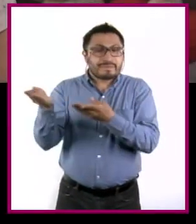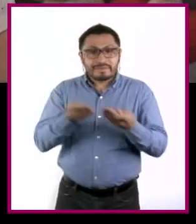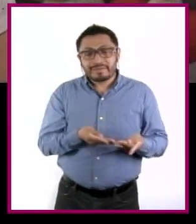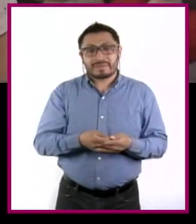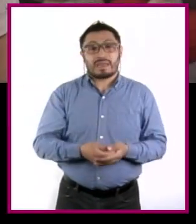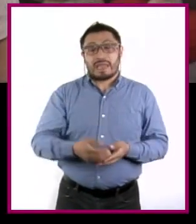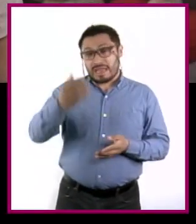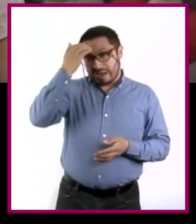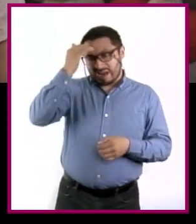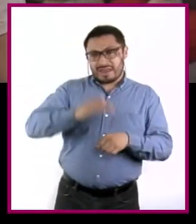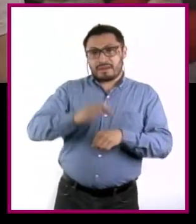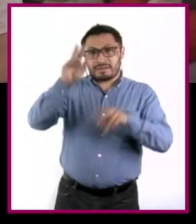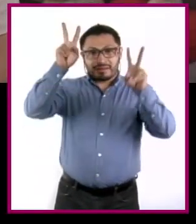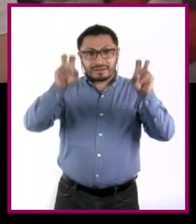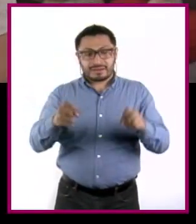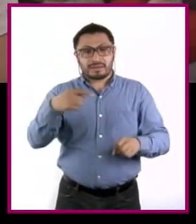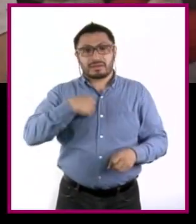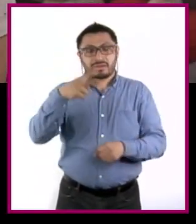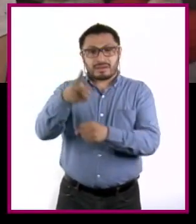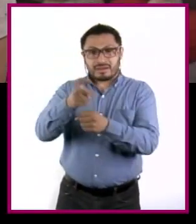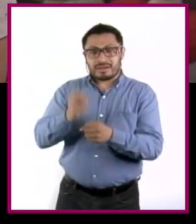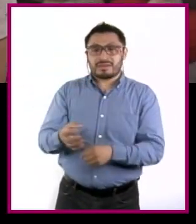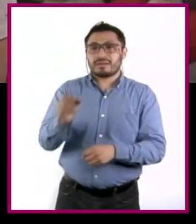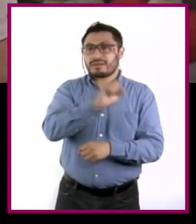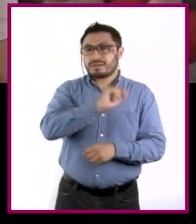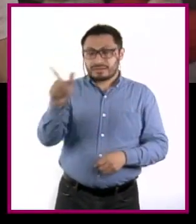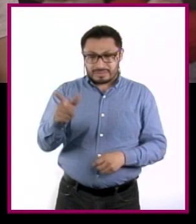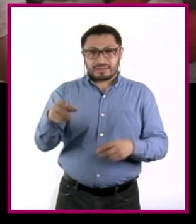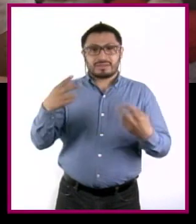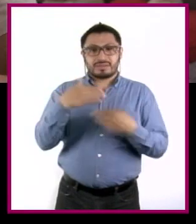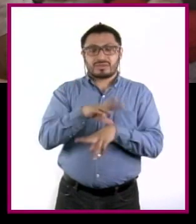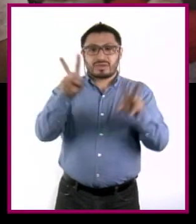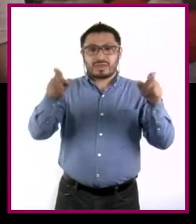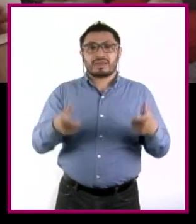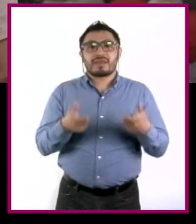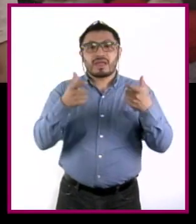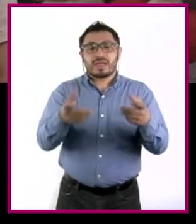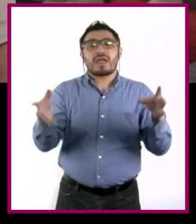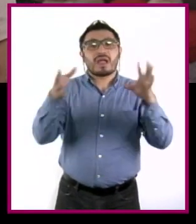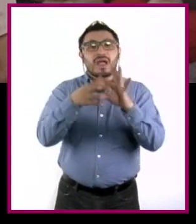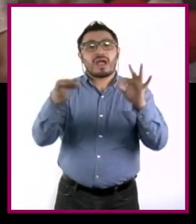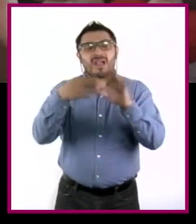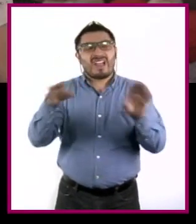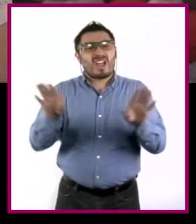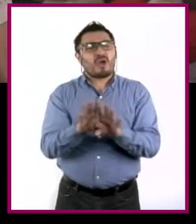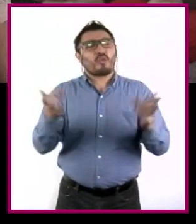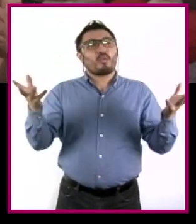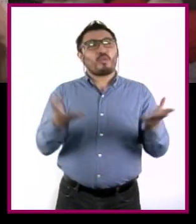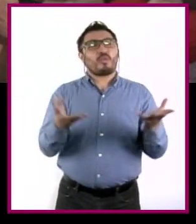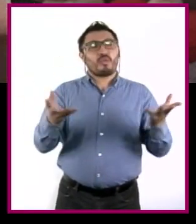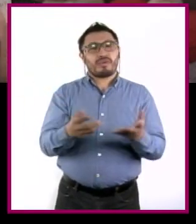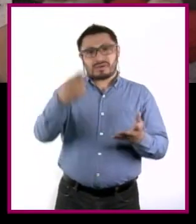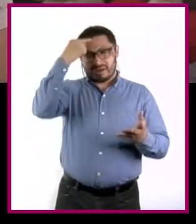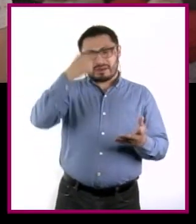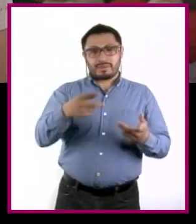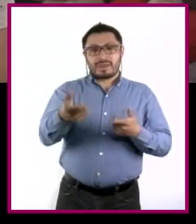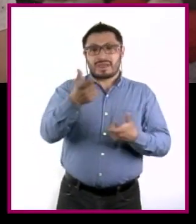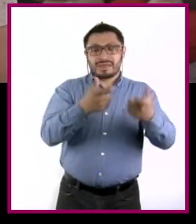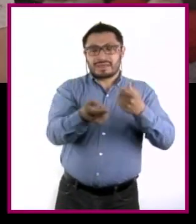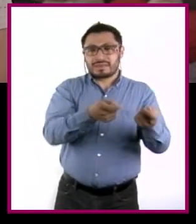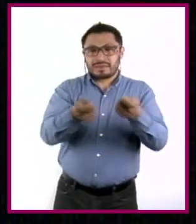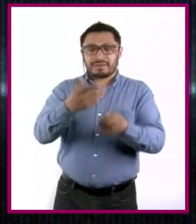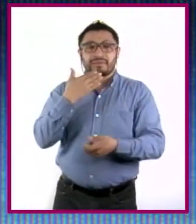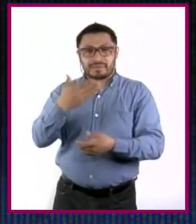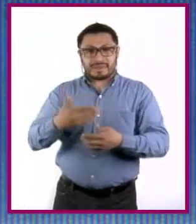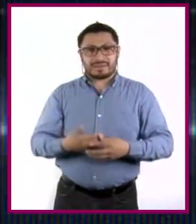Para conocer más del tema, he invitado a una experta en finanzas para que nos explique qué podemos hacer para tener un mejor manejo de nuestro